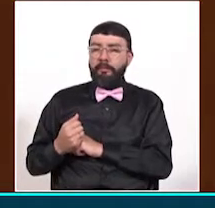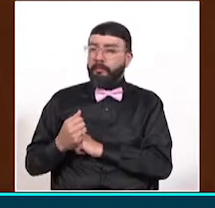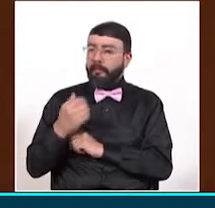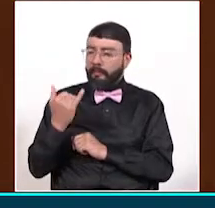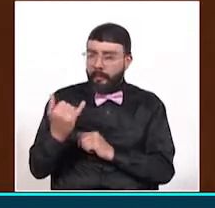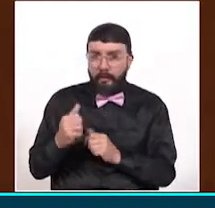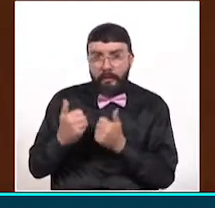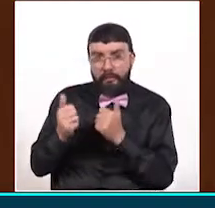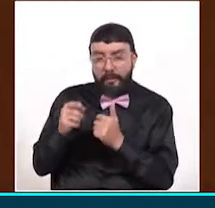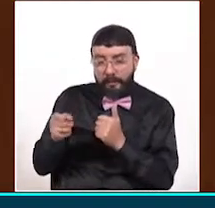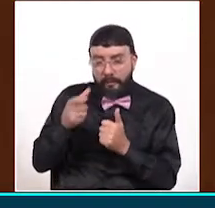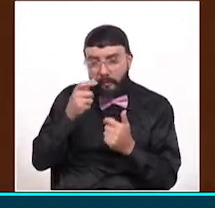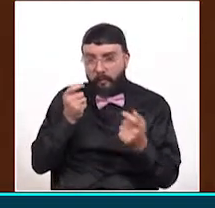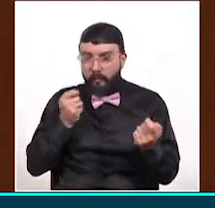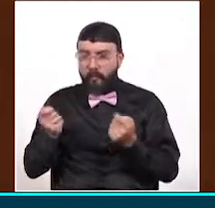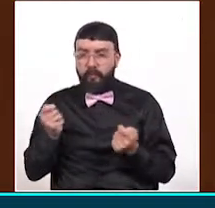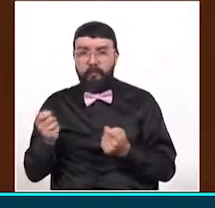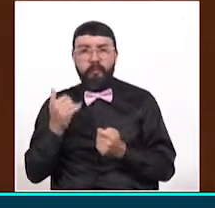esa conectividad.